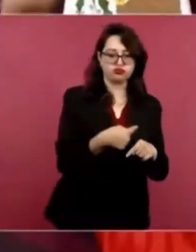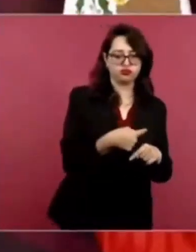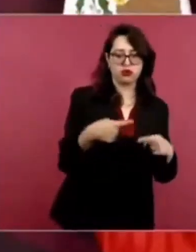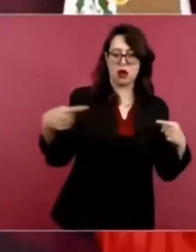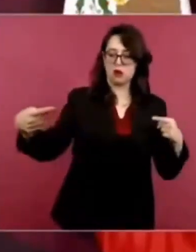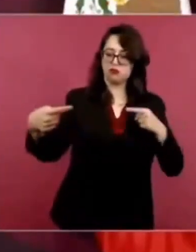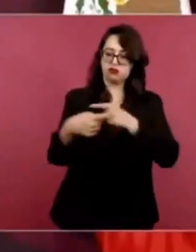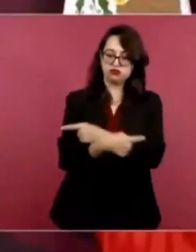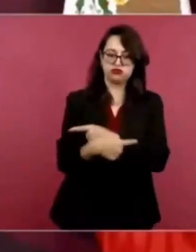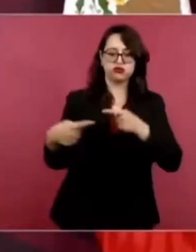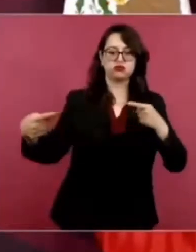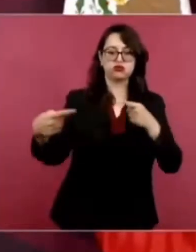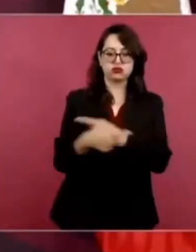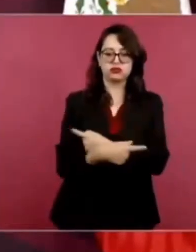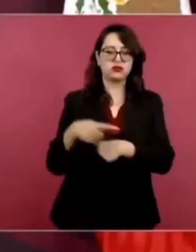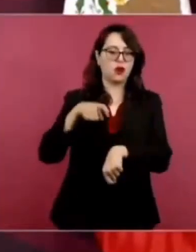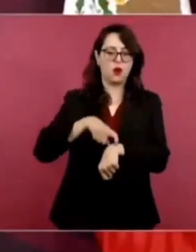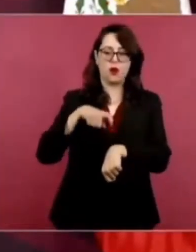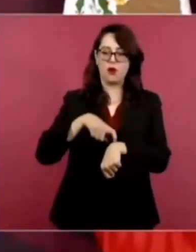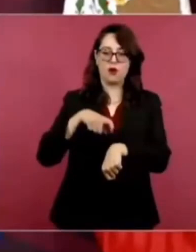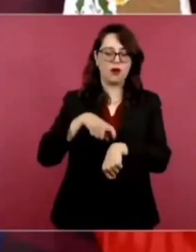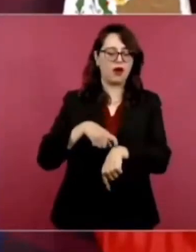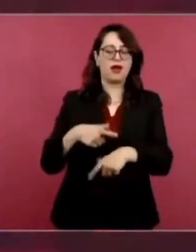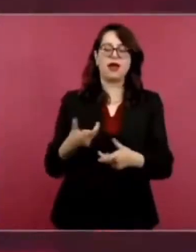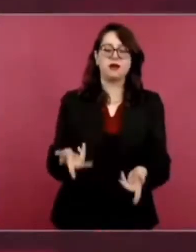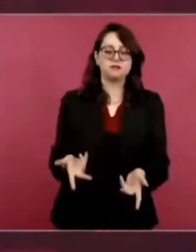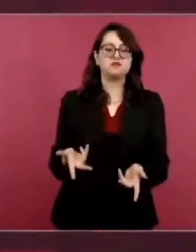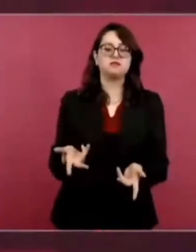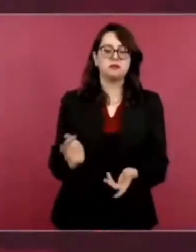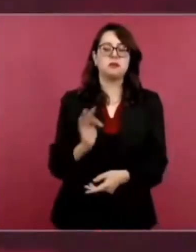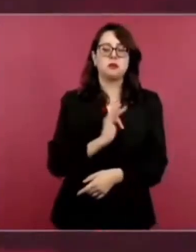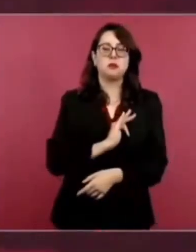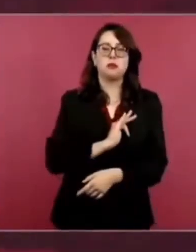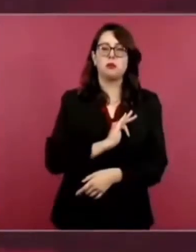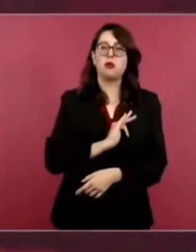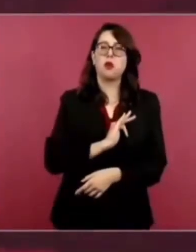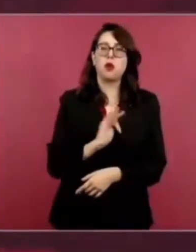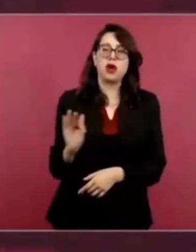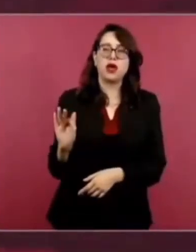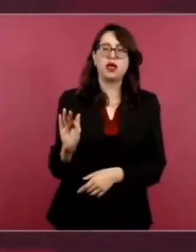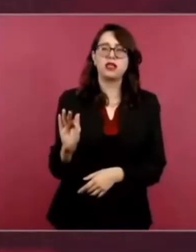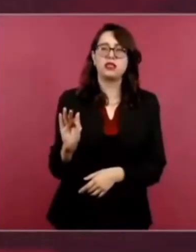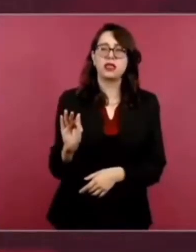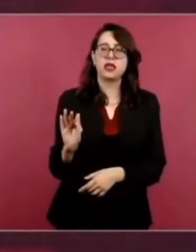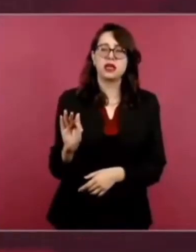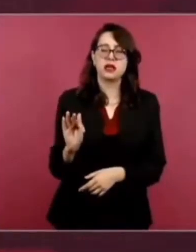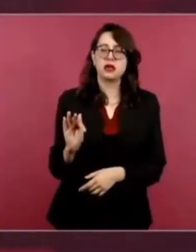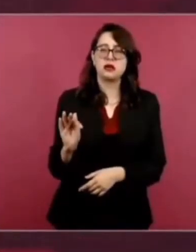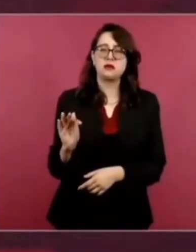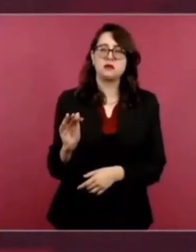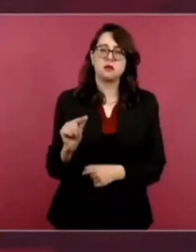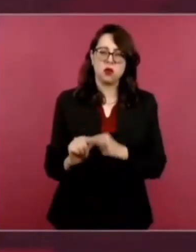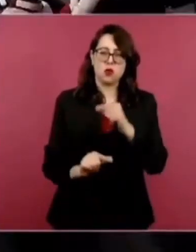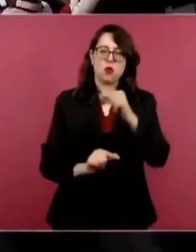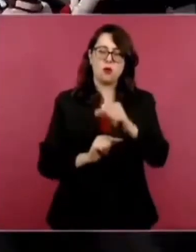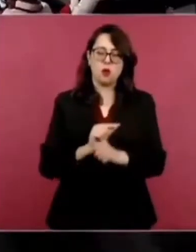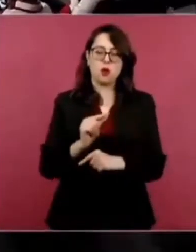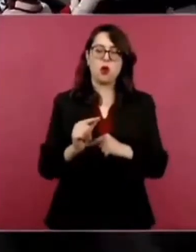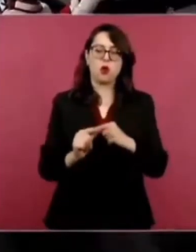Coatzacoalcos a Salina Cruz. Pueden ser una o dos corridas diarias